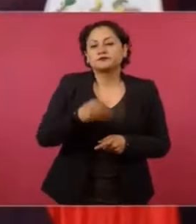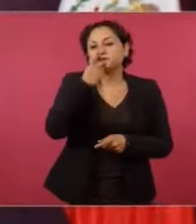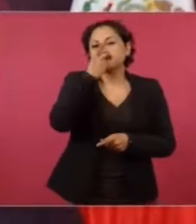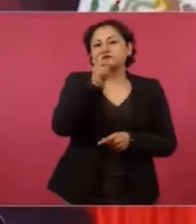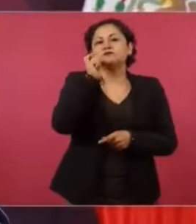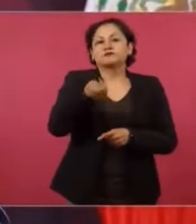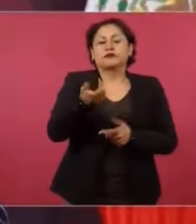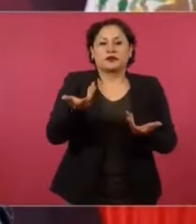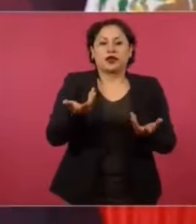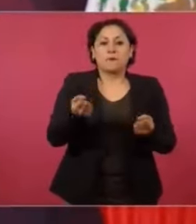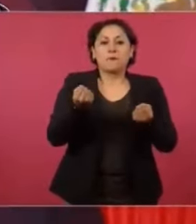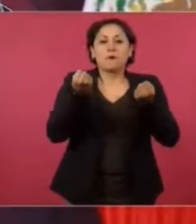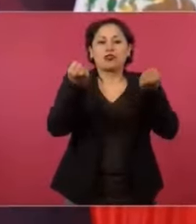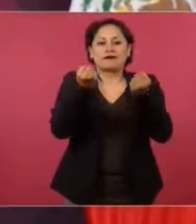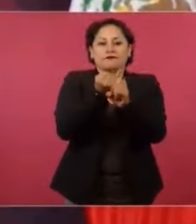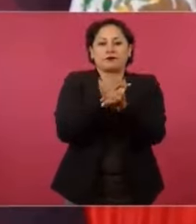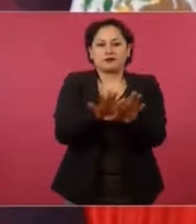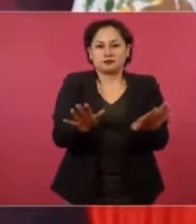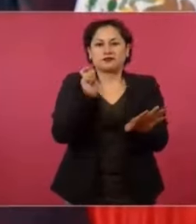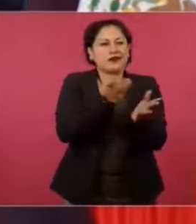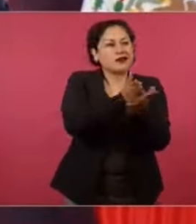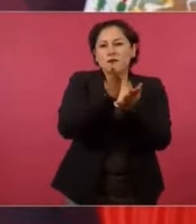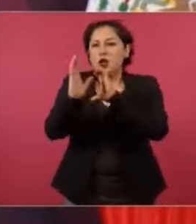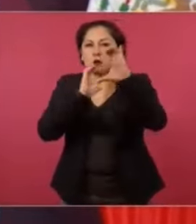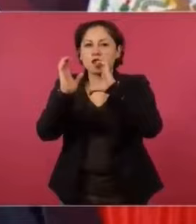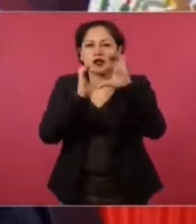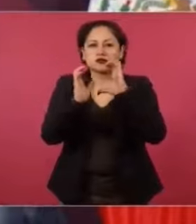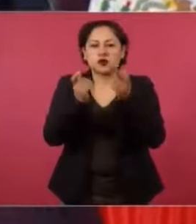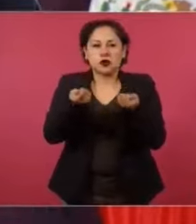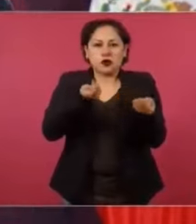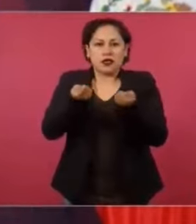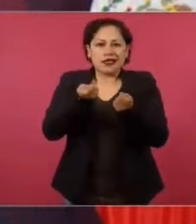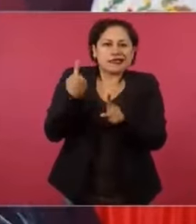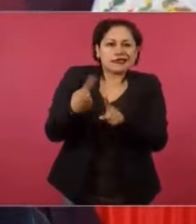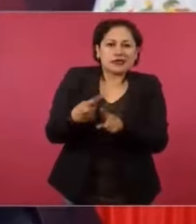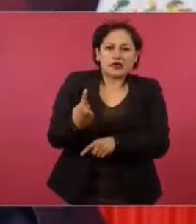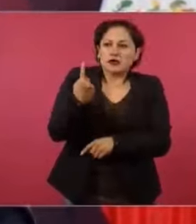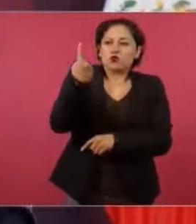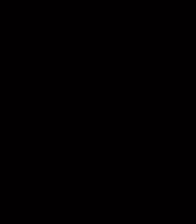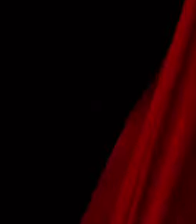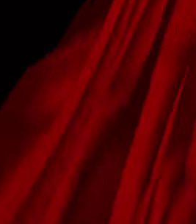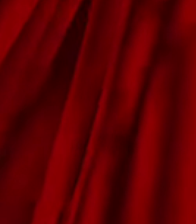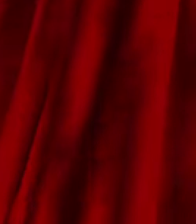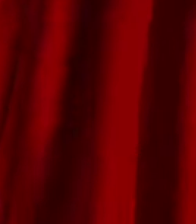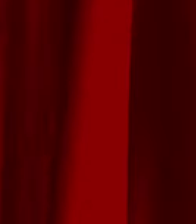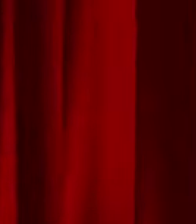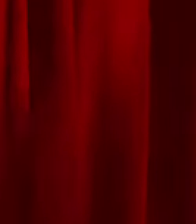manipular y llegar y mantenerse en el poder. Gracias. Gracias.